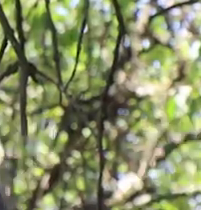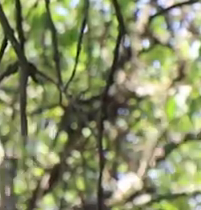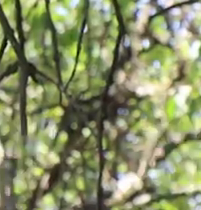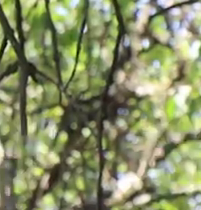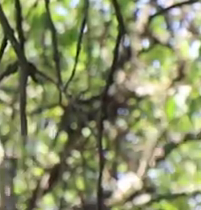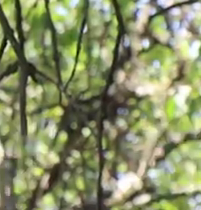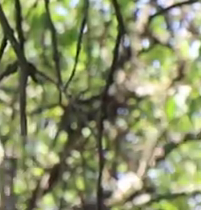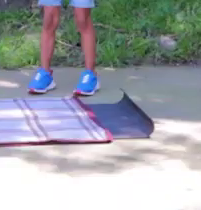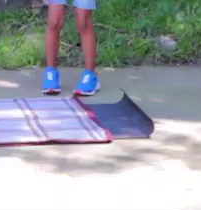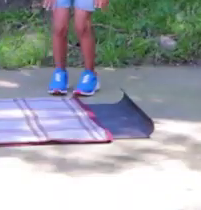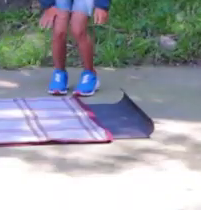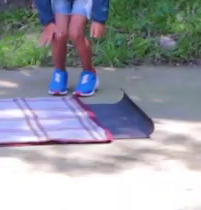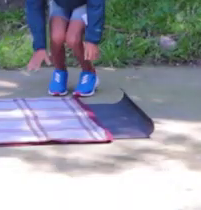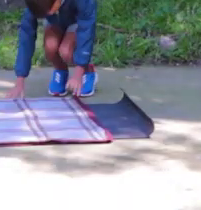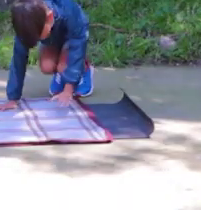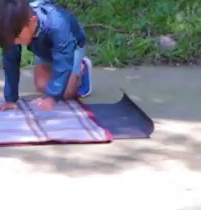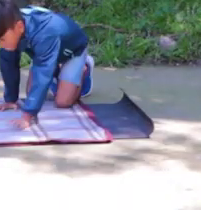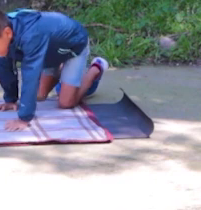boca abajo